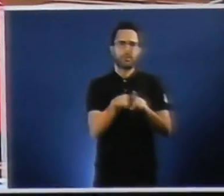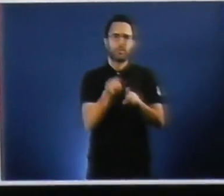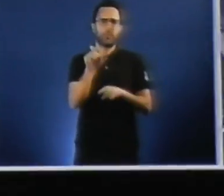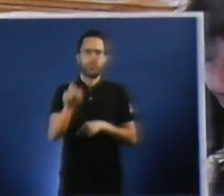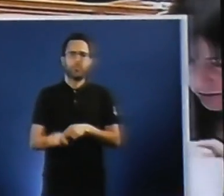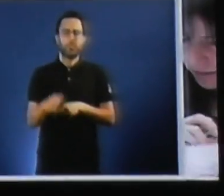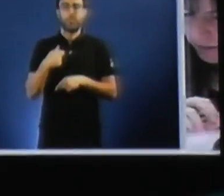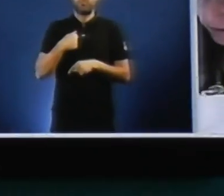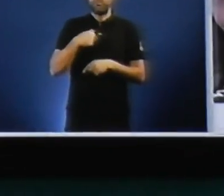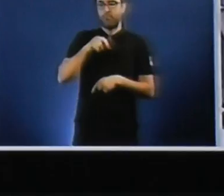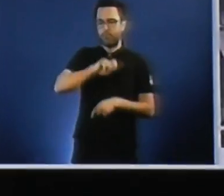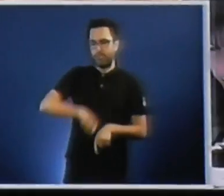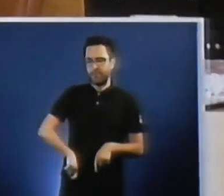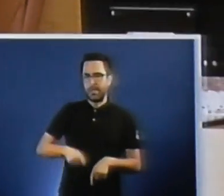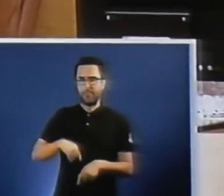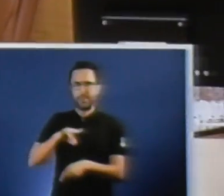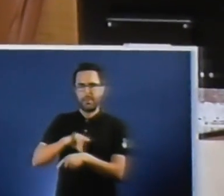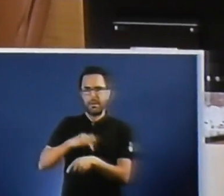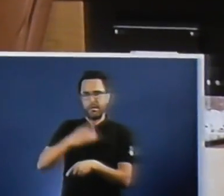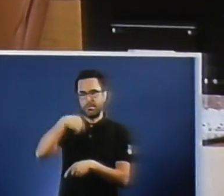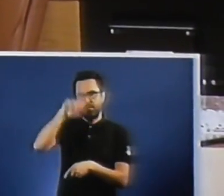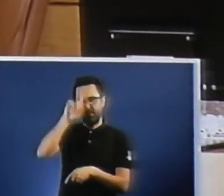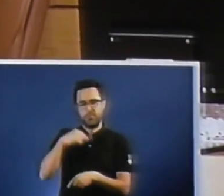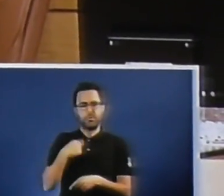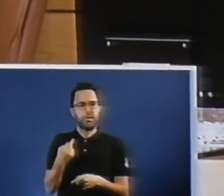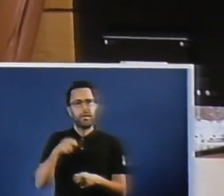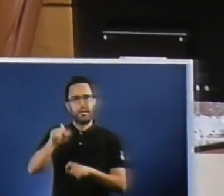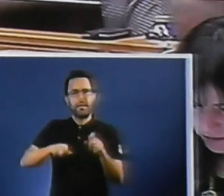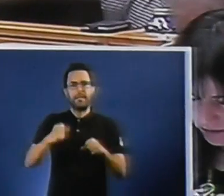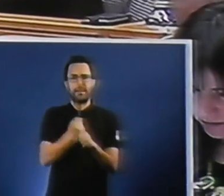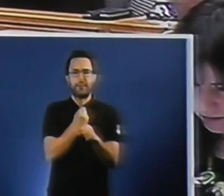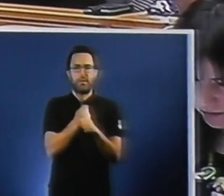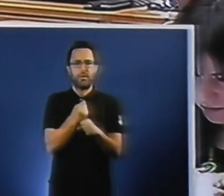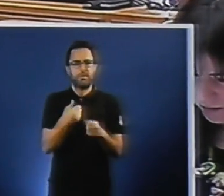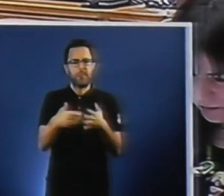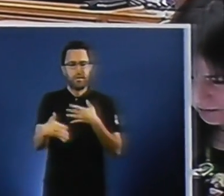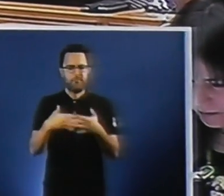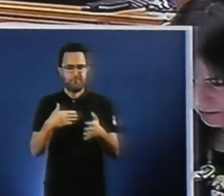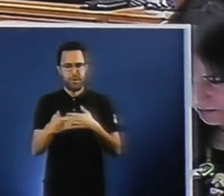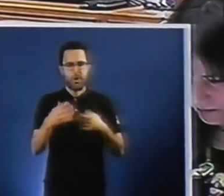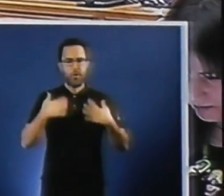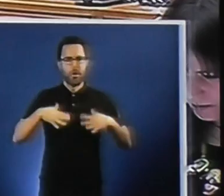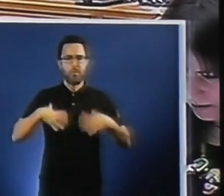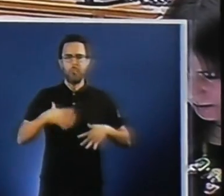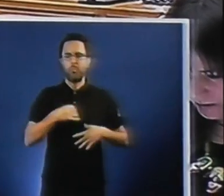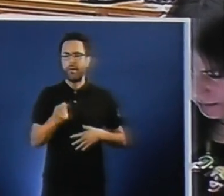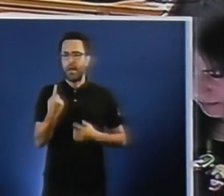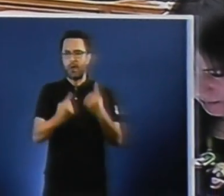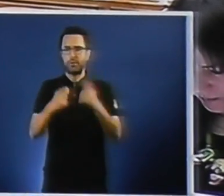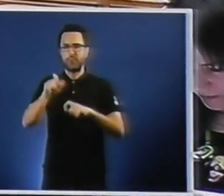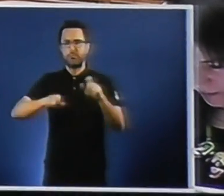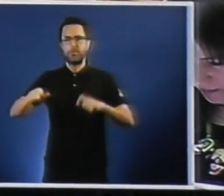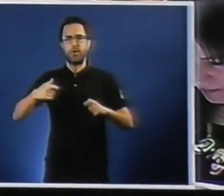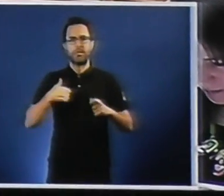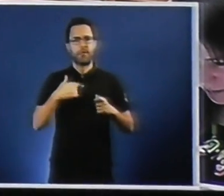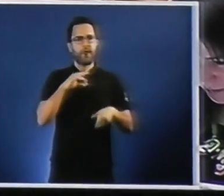medicina e, desde logo, as traballadoras manipulan esa roupa sin saberse alguna ben de persoas que teñen algún tipo